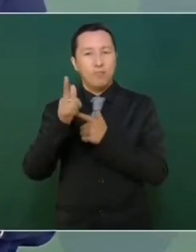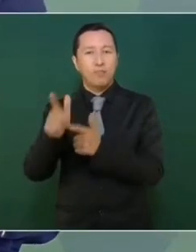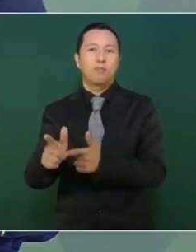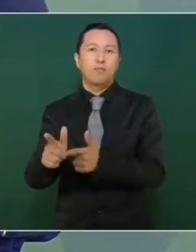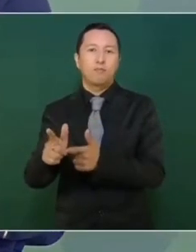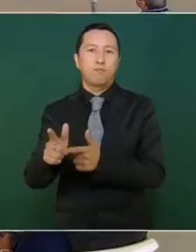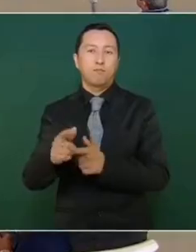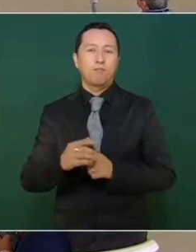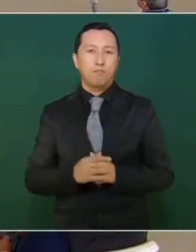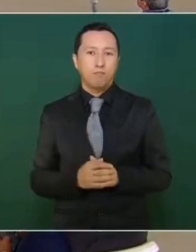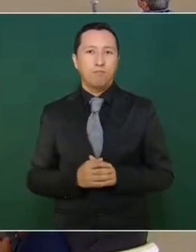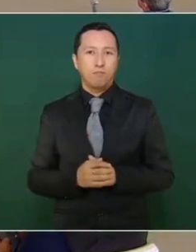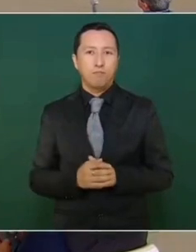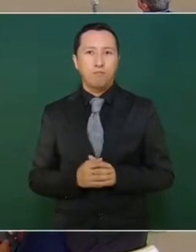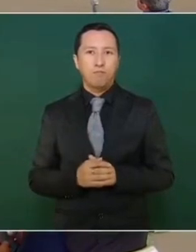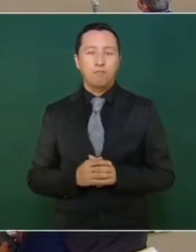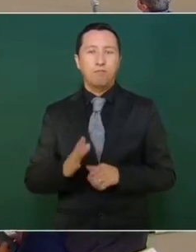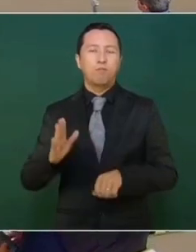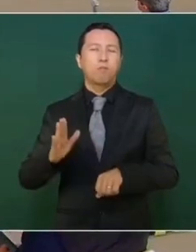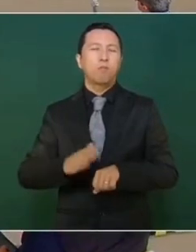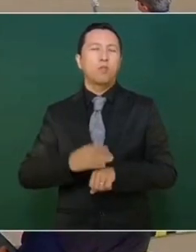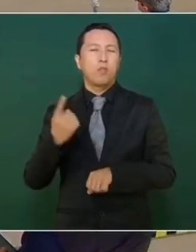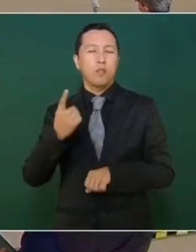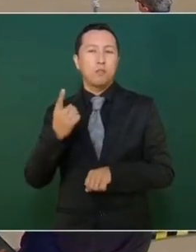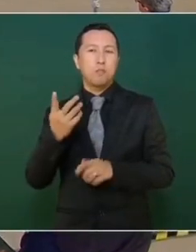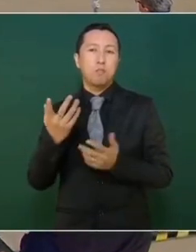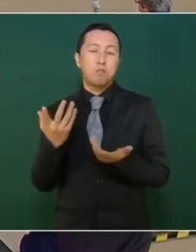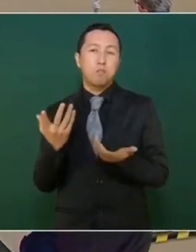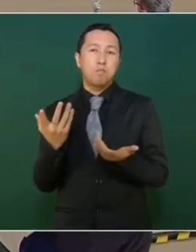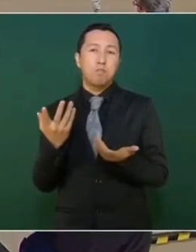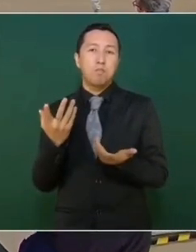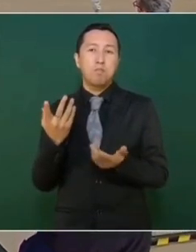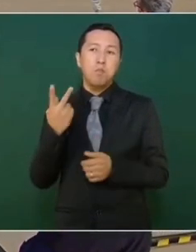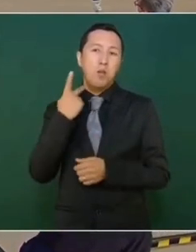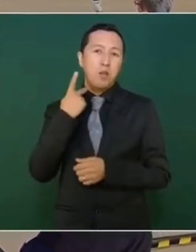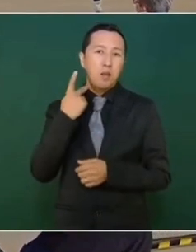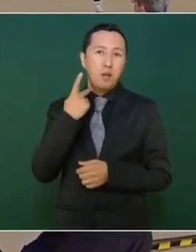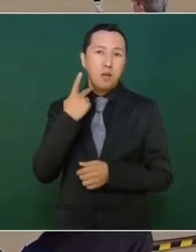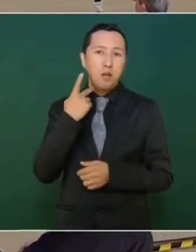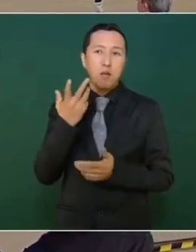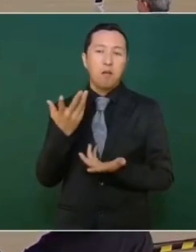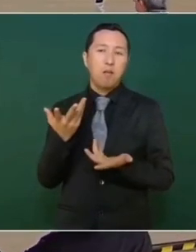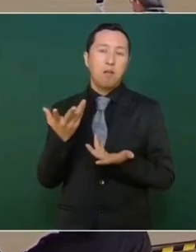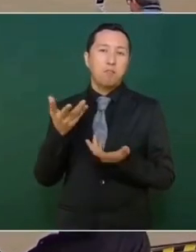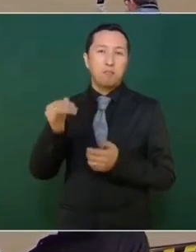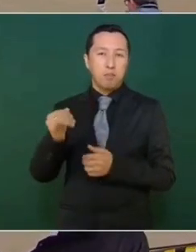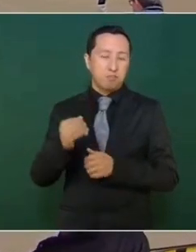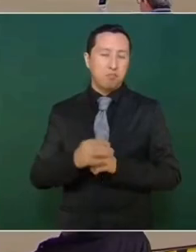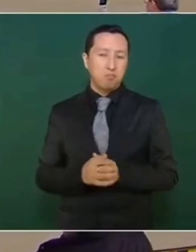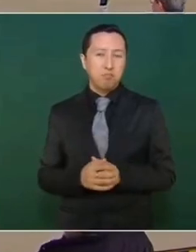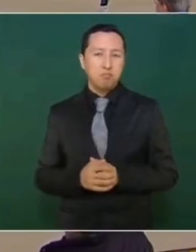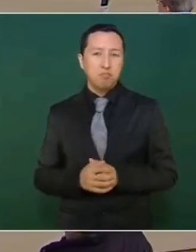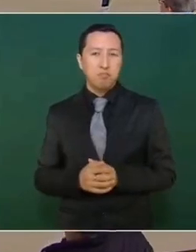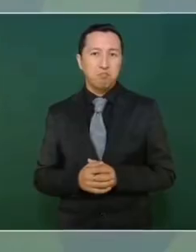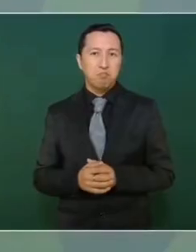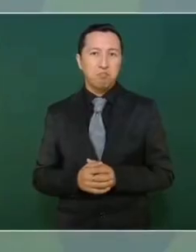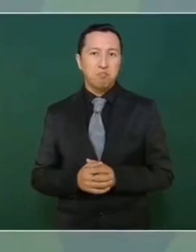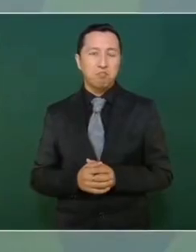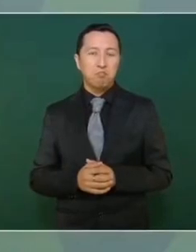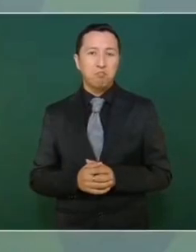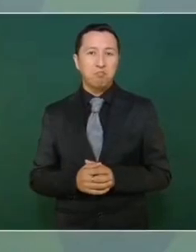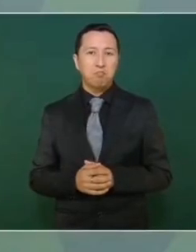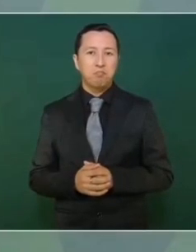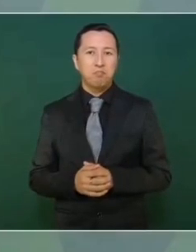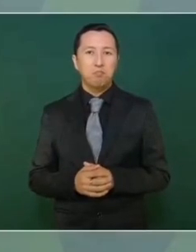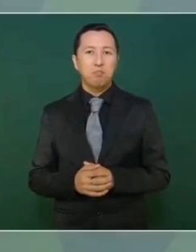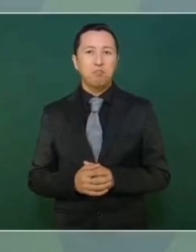esa política, dice la canción que